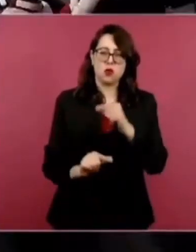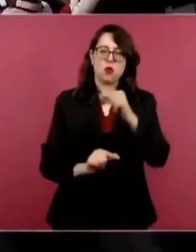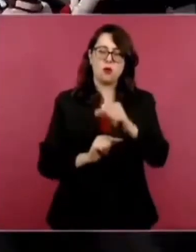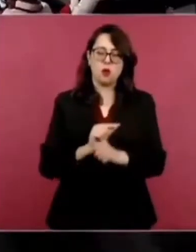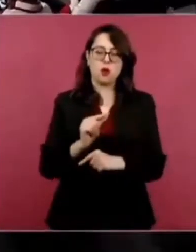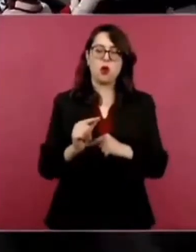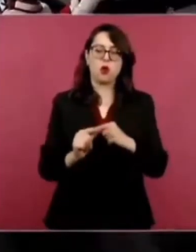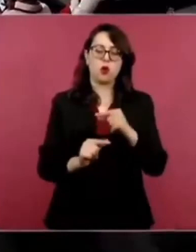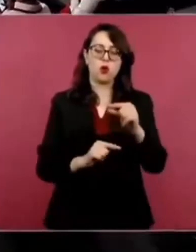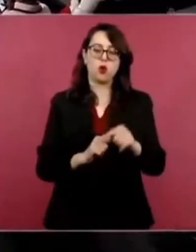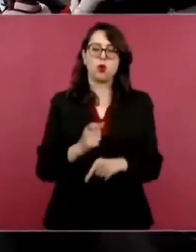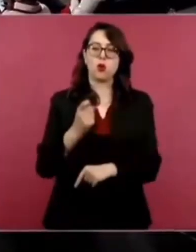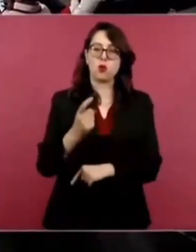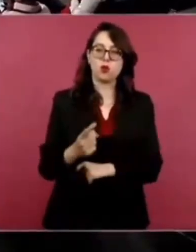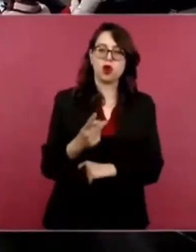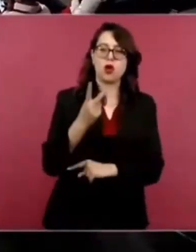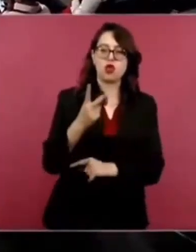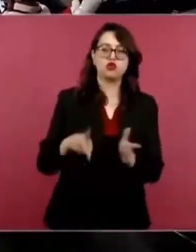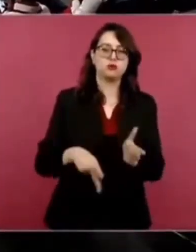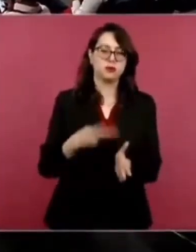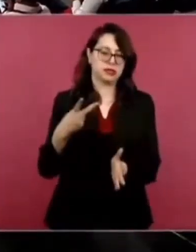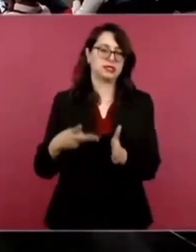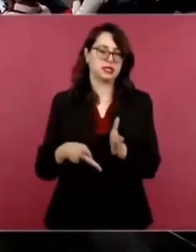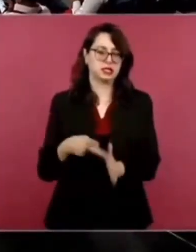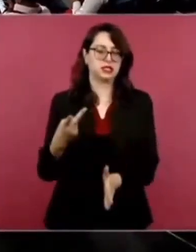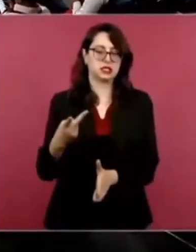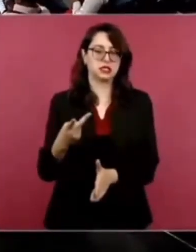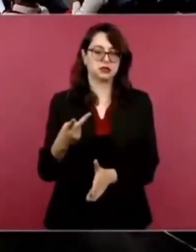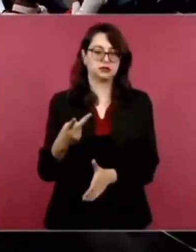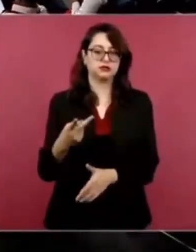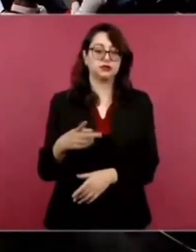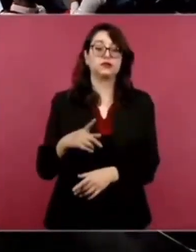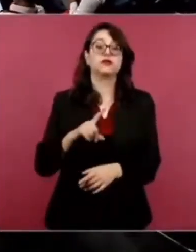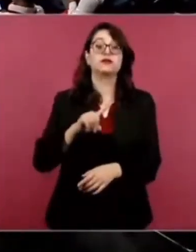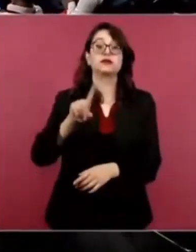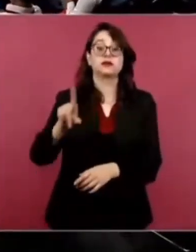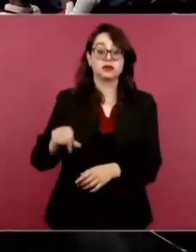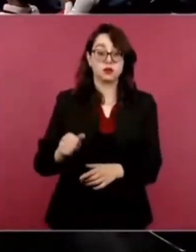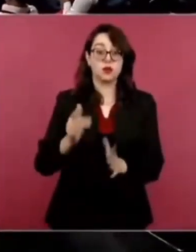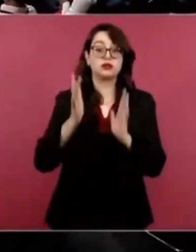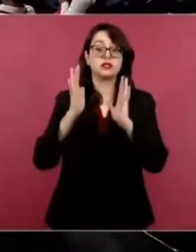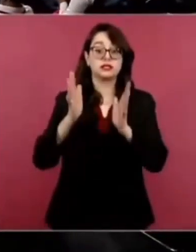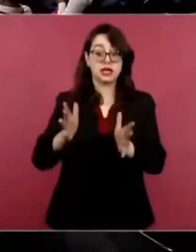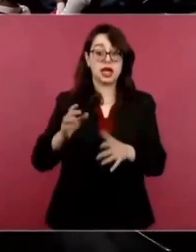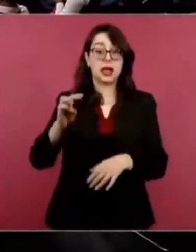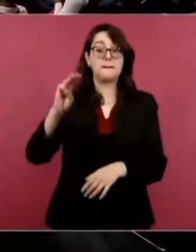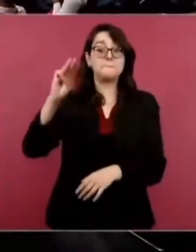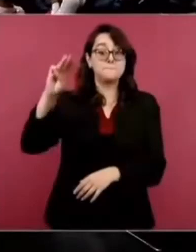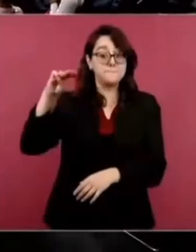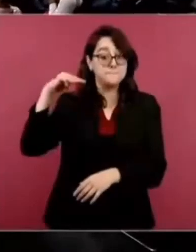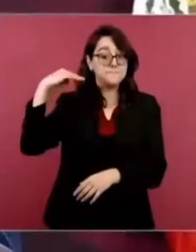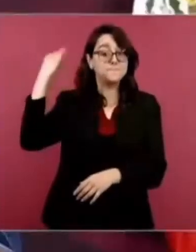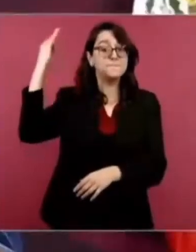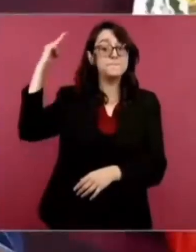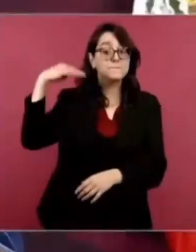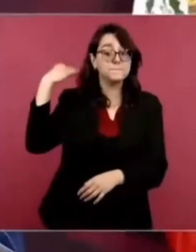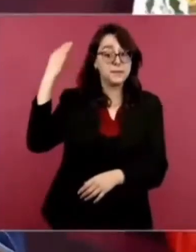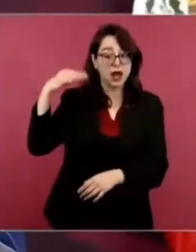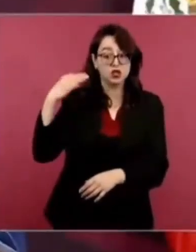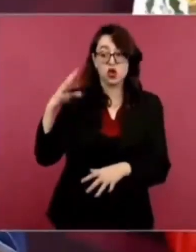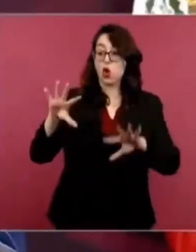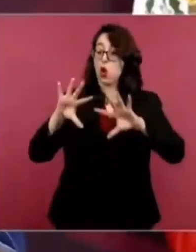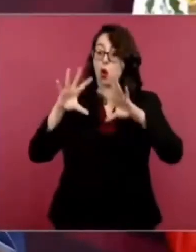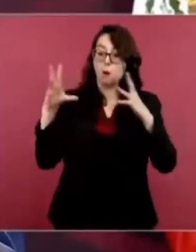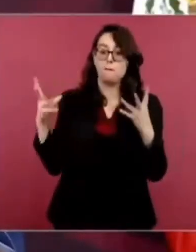cuando se termine para marzo. El de Palenque a